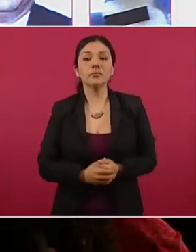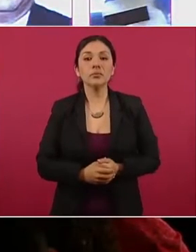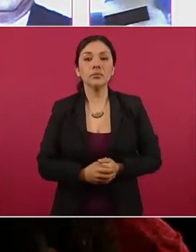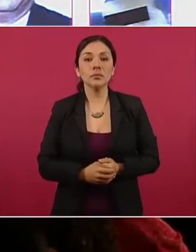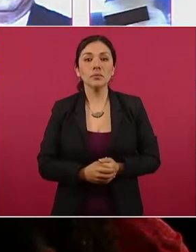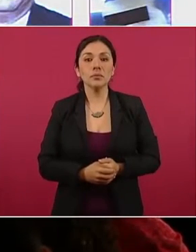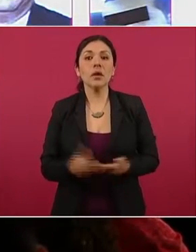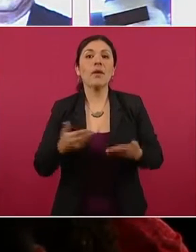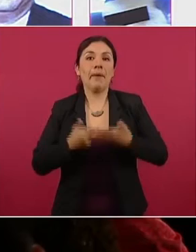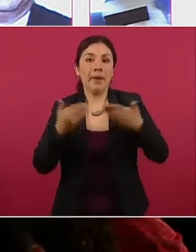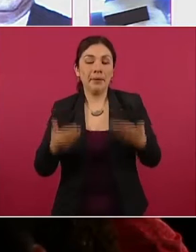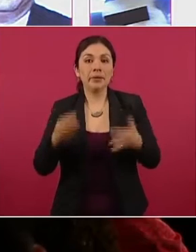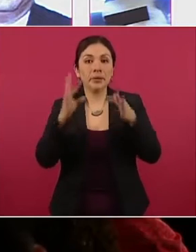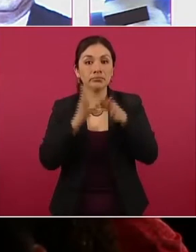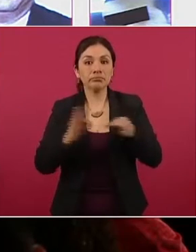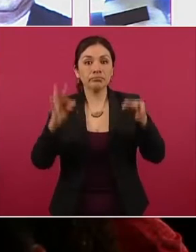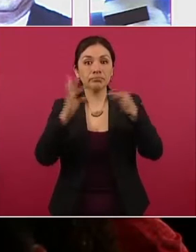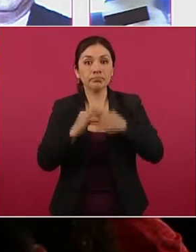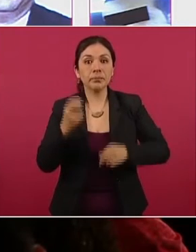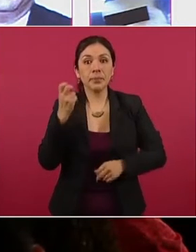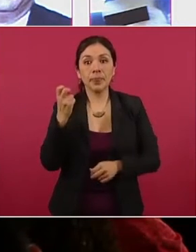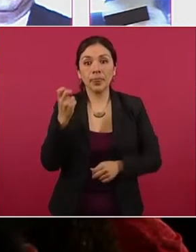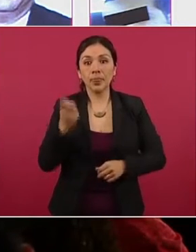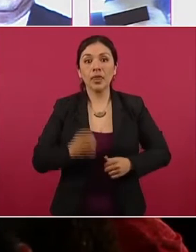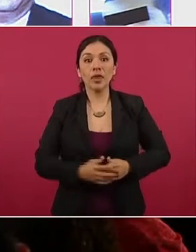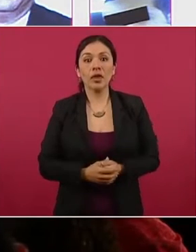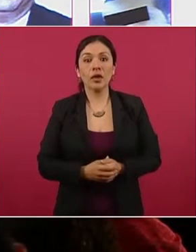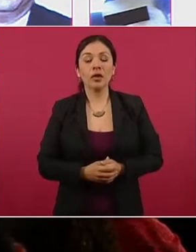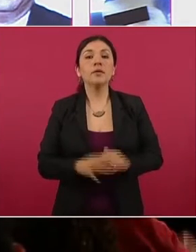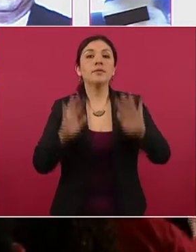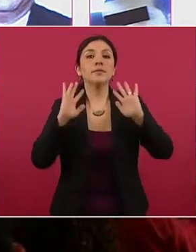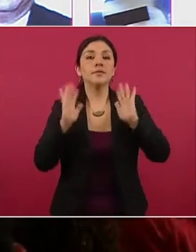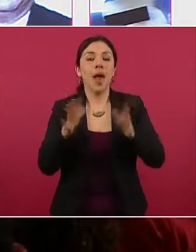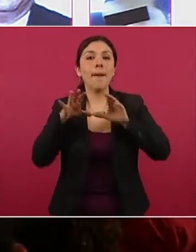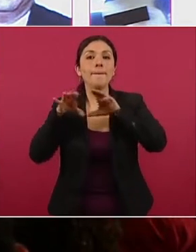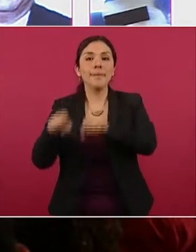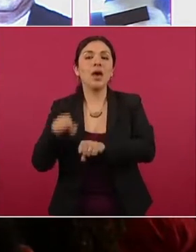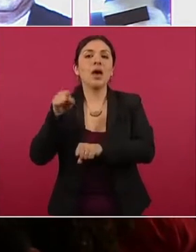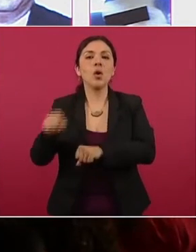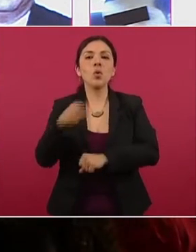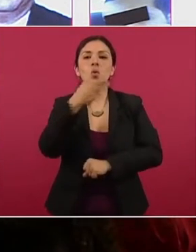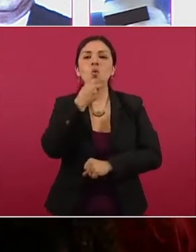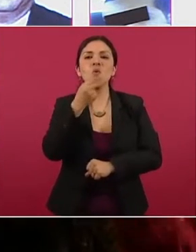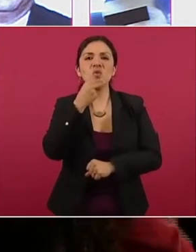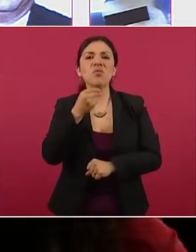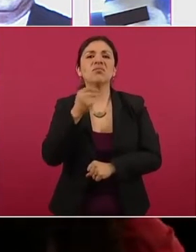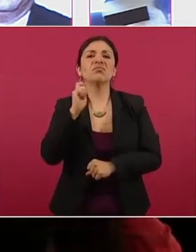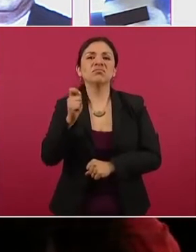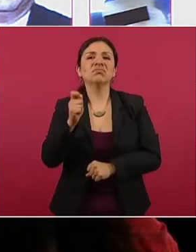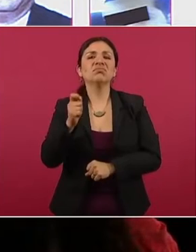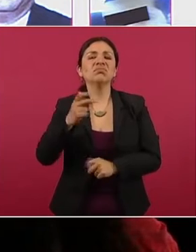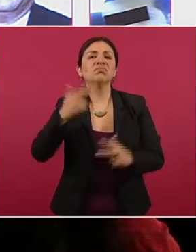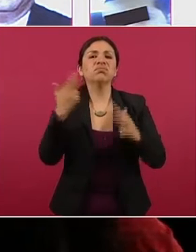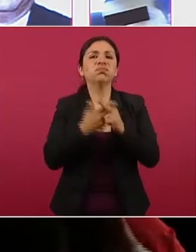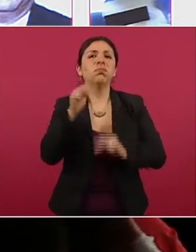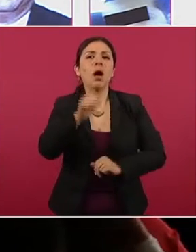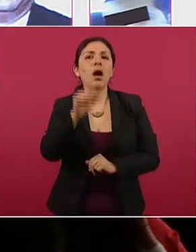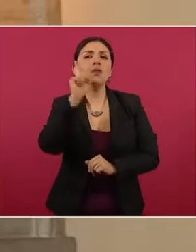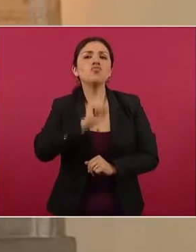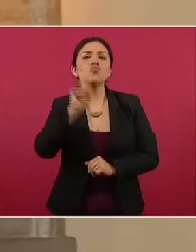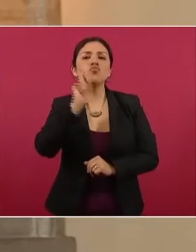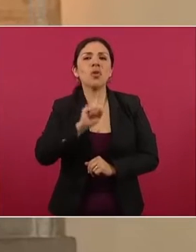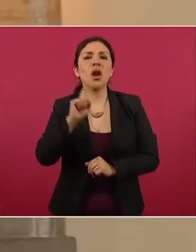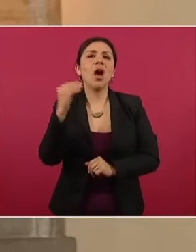Vamos a dar cuenta de la detención del presunto feminicida, de la activista